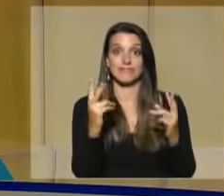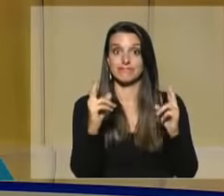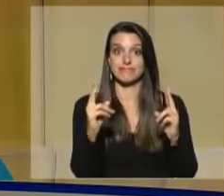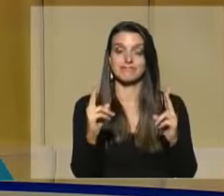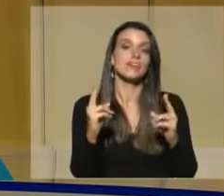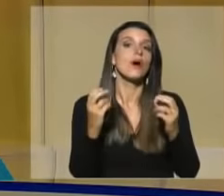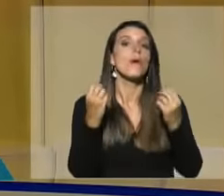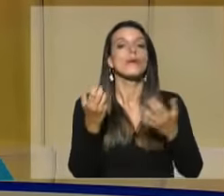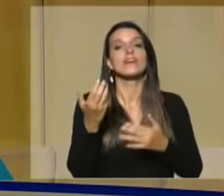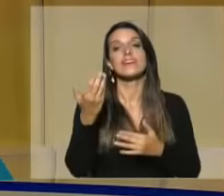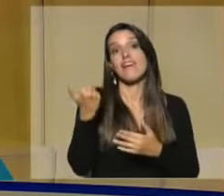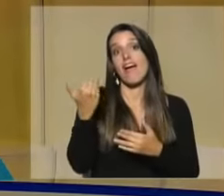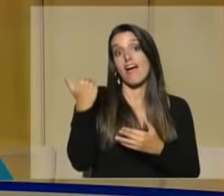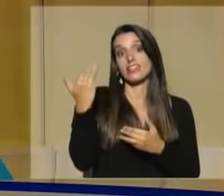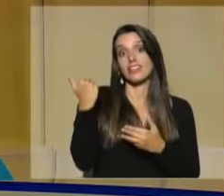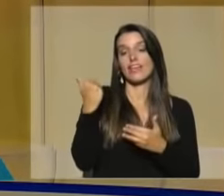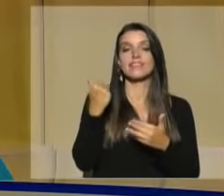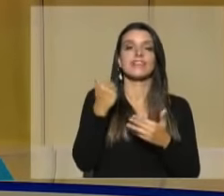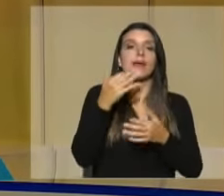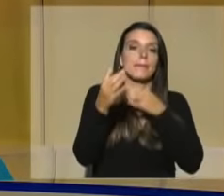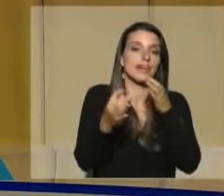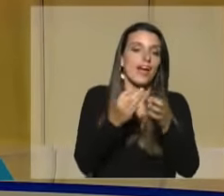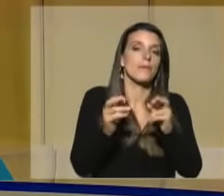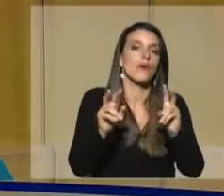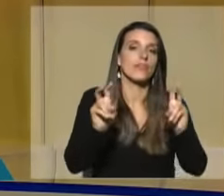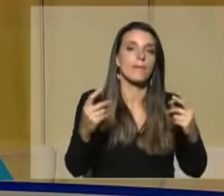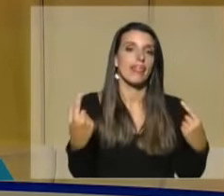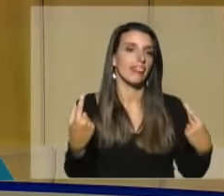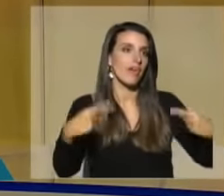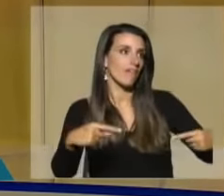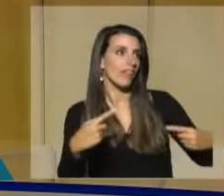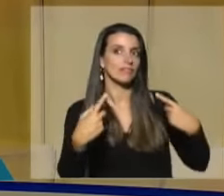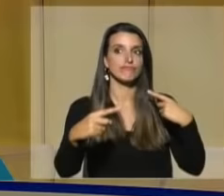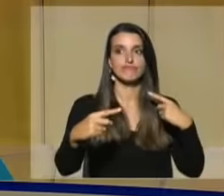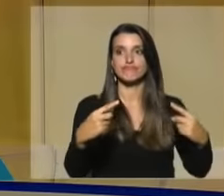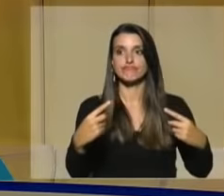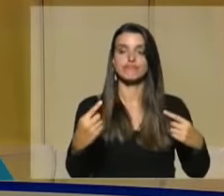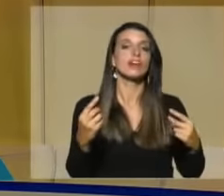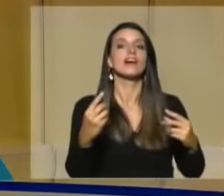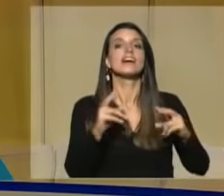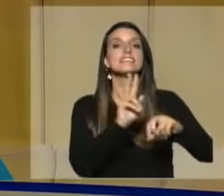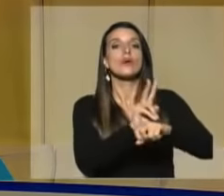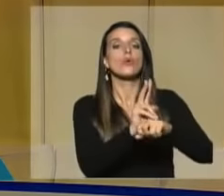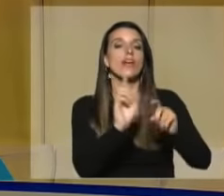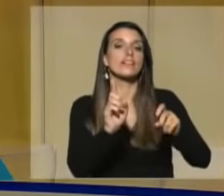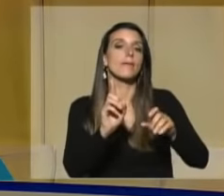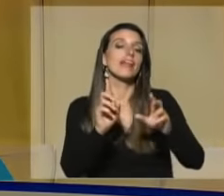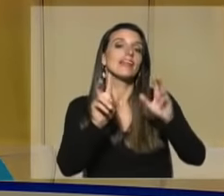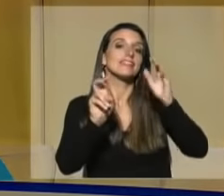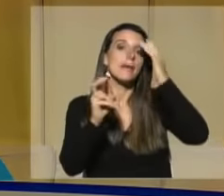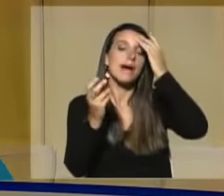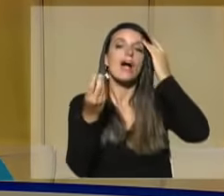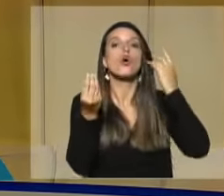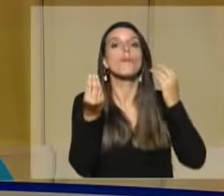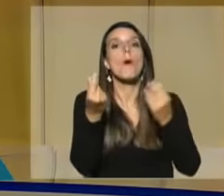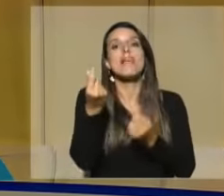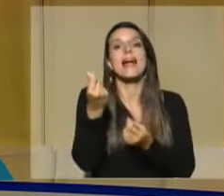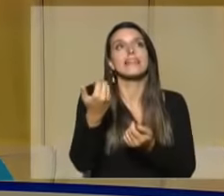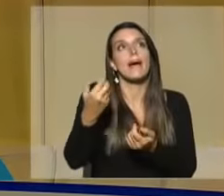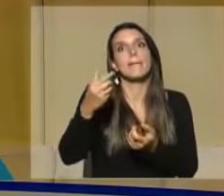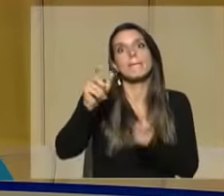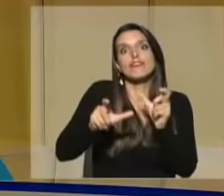haber pasado ya lo anterior debatiendo sobre seguridad y también sobre libertad financiera en el capítulo